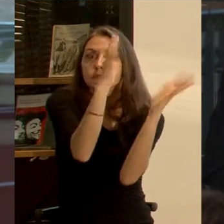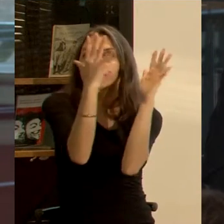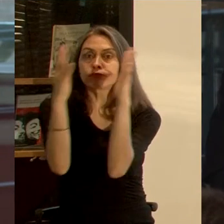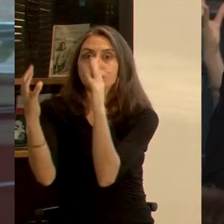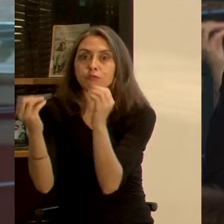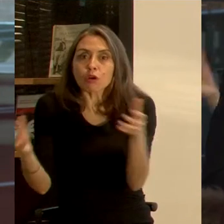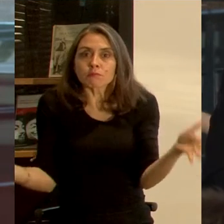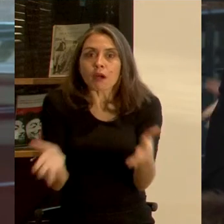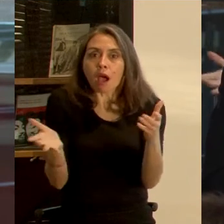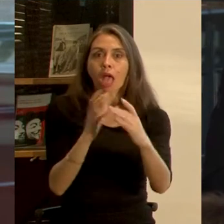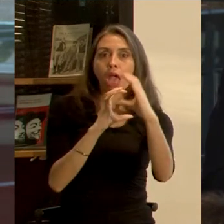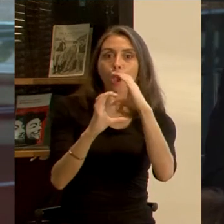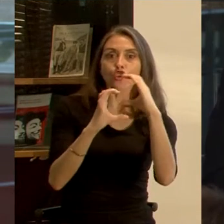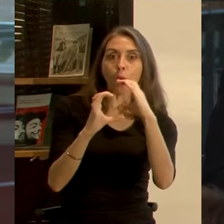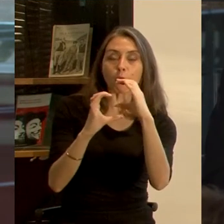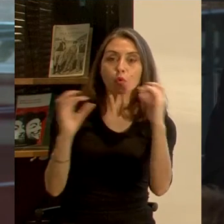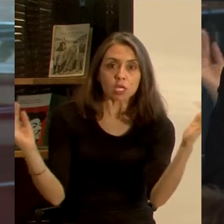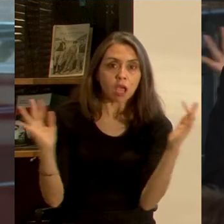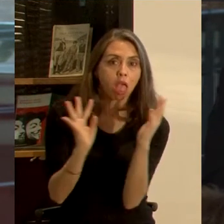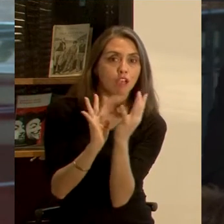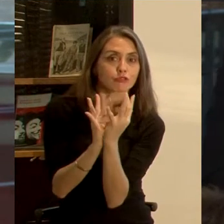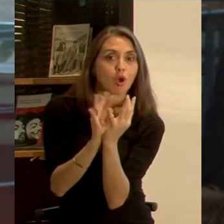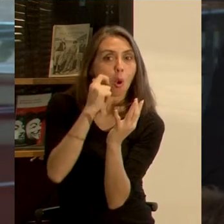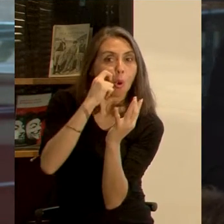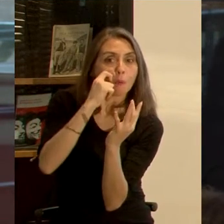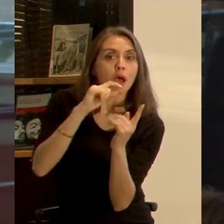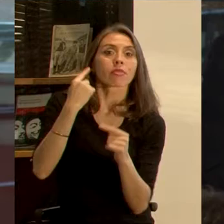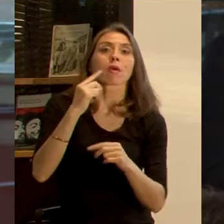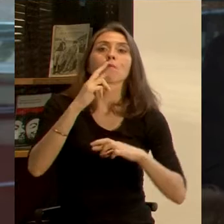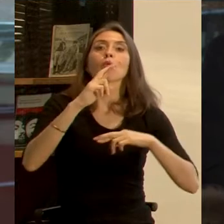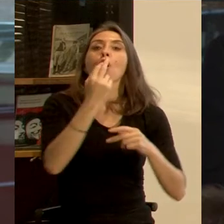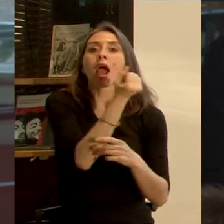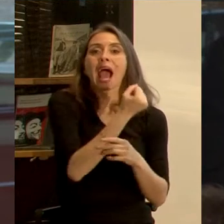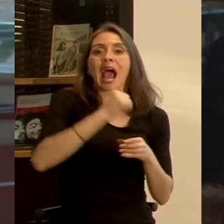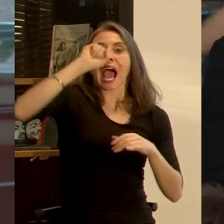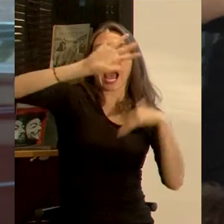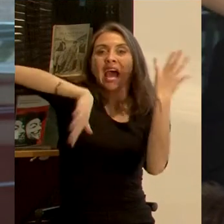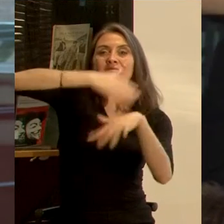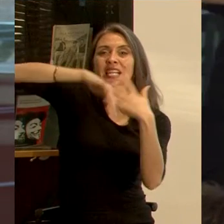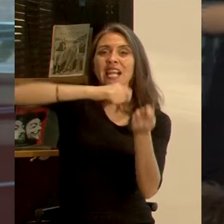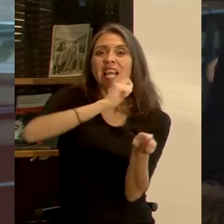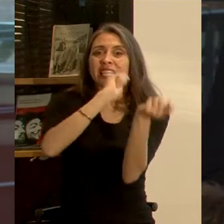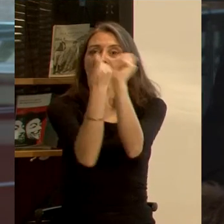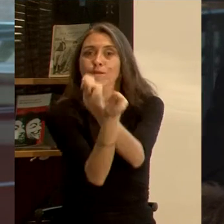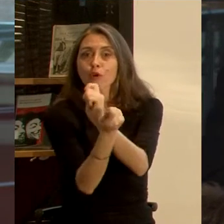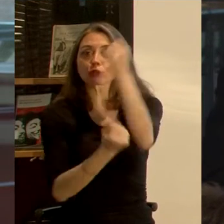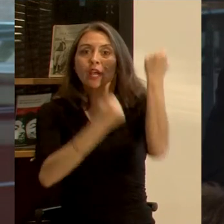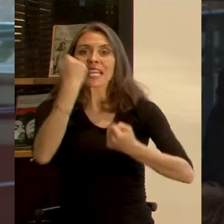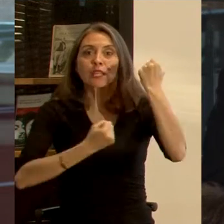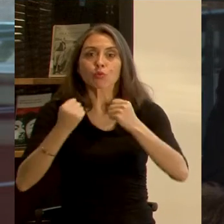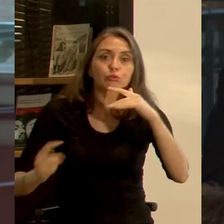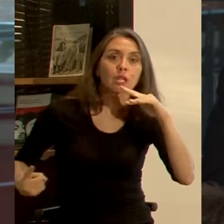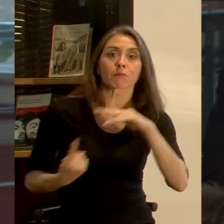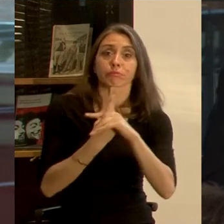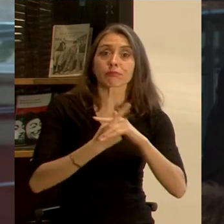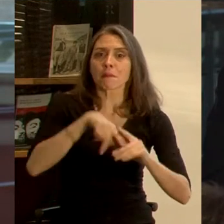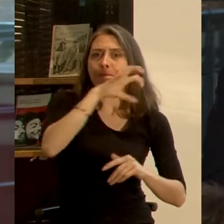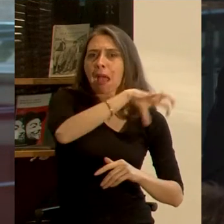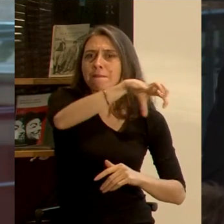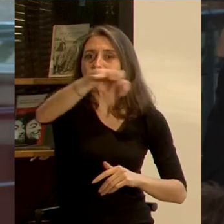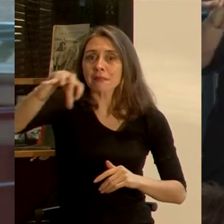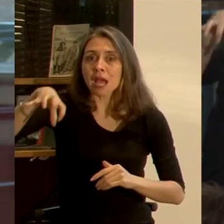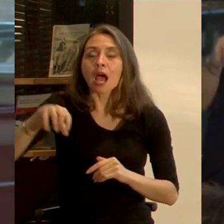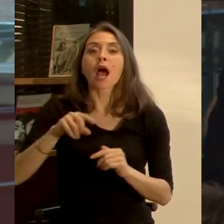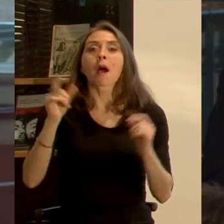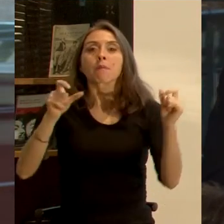las comunicaciones. Pero fue con el devenir de la revolución industrial donde se produce la mayor transformación social en torno a